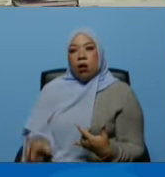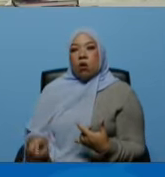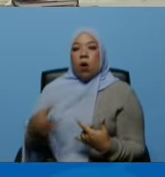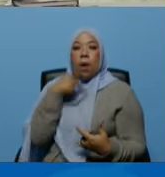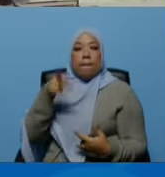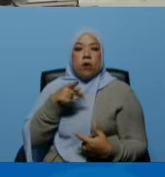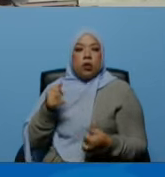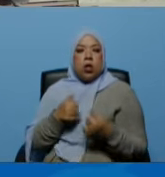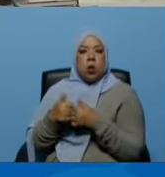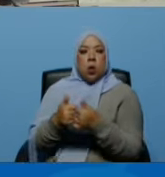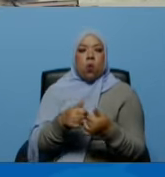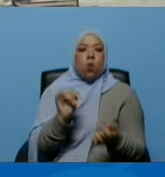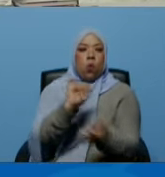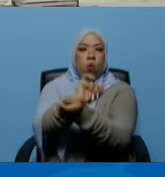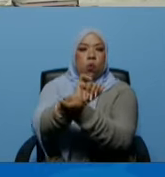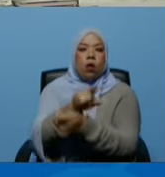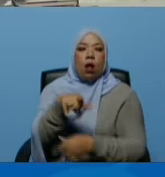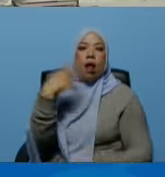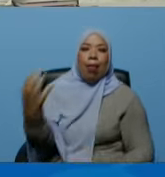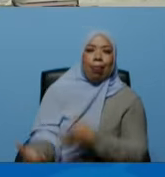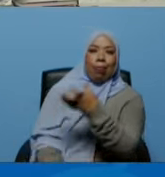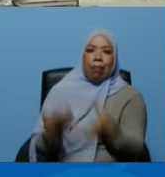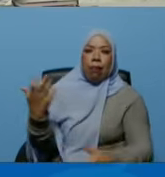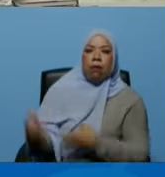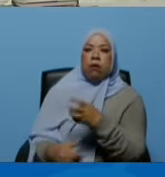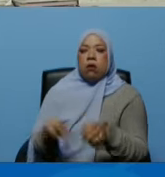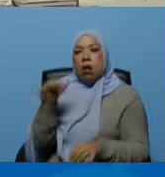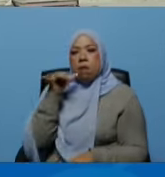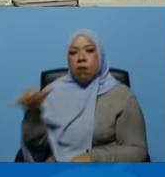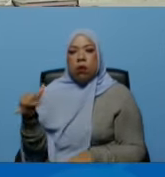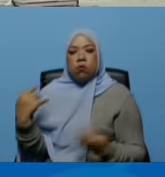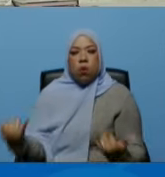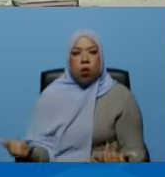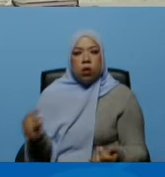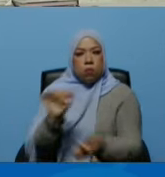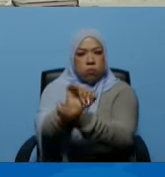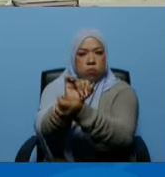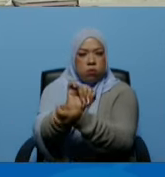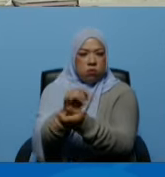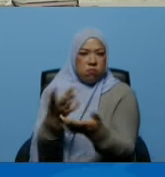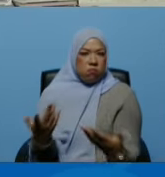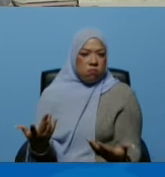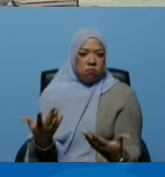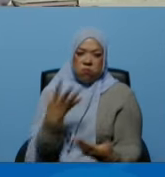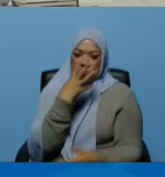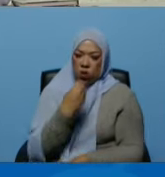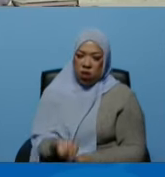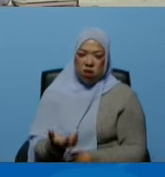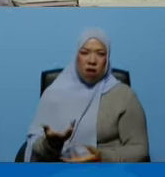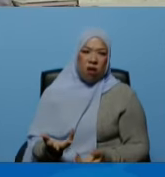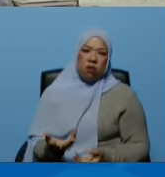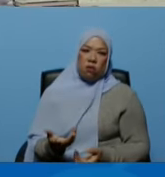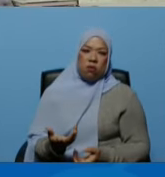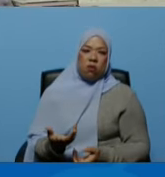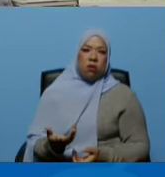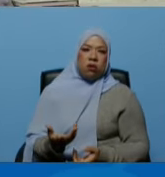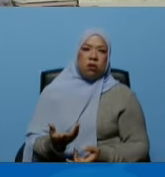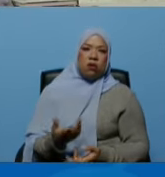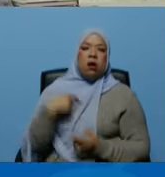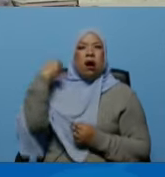políticos salieron a quemar a matar a amenazar y ahora son perseguidos políticos esa película